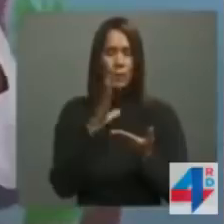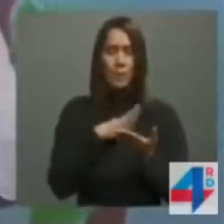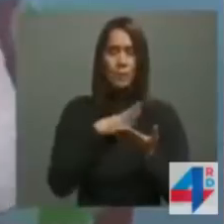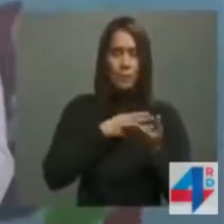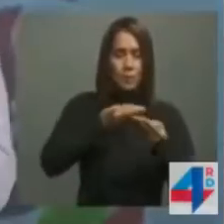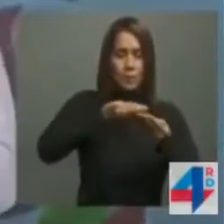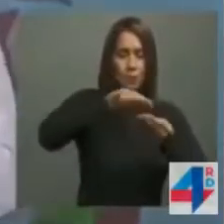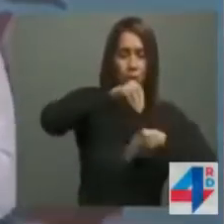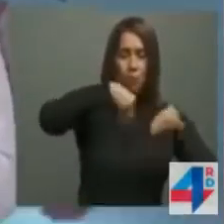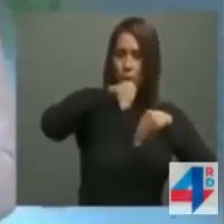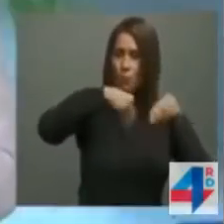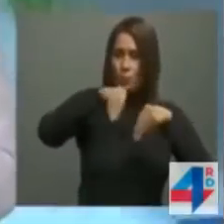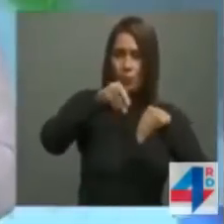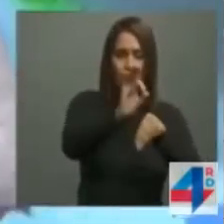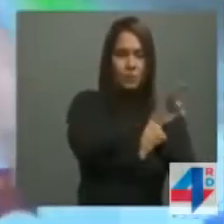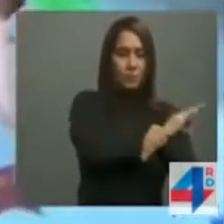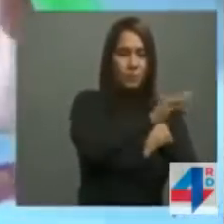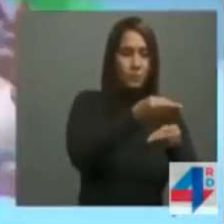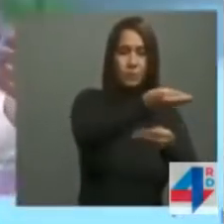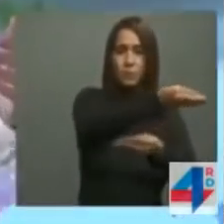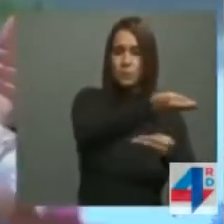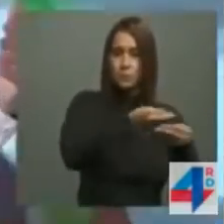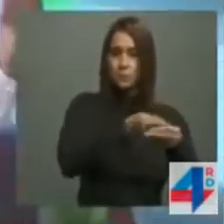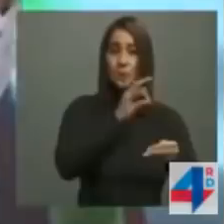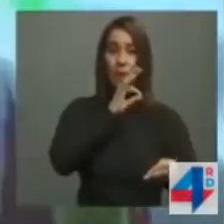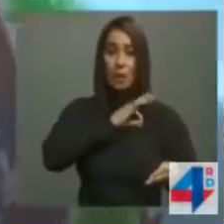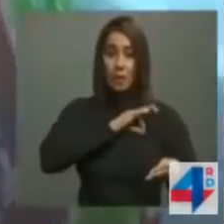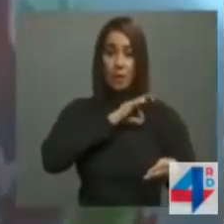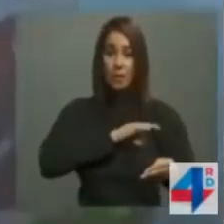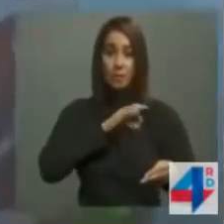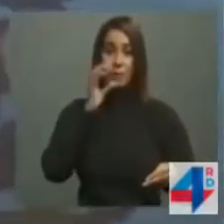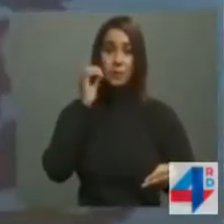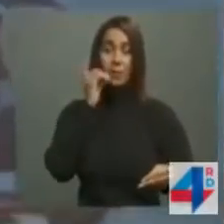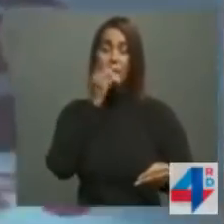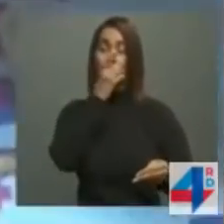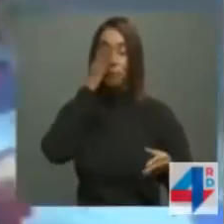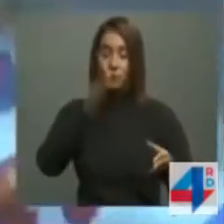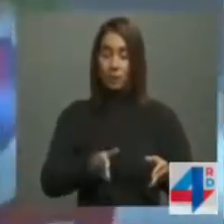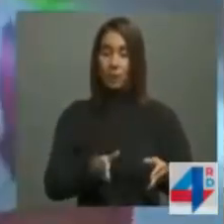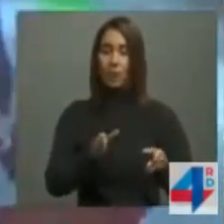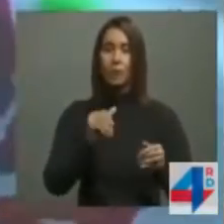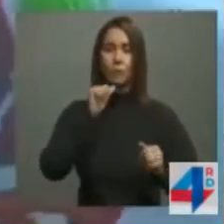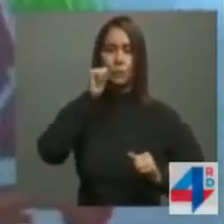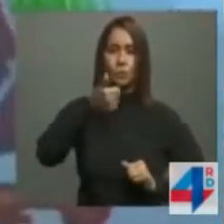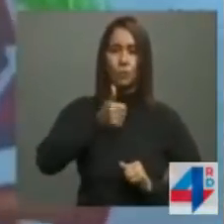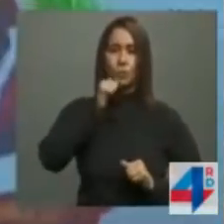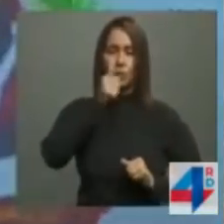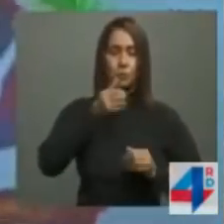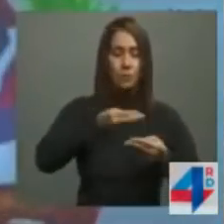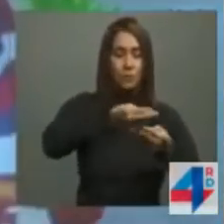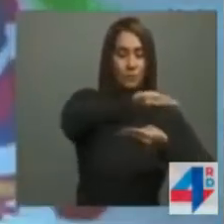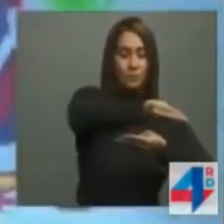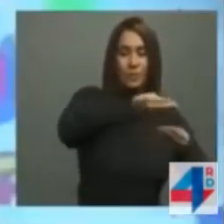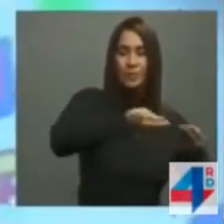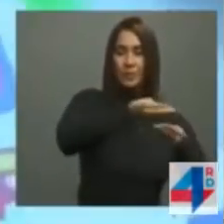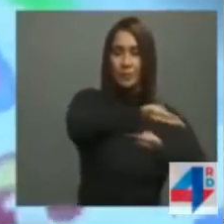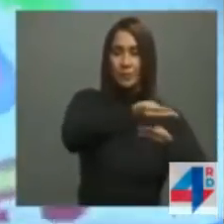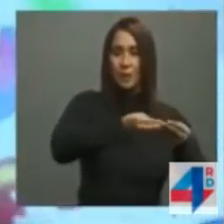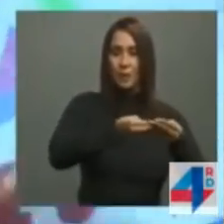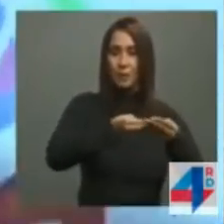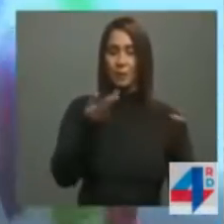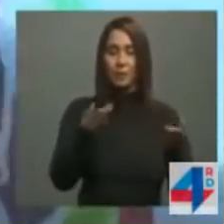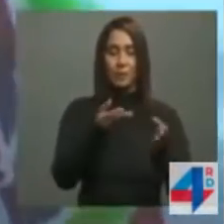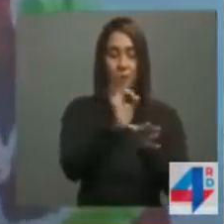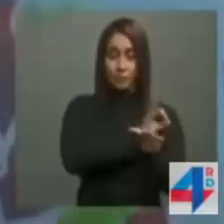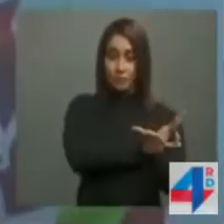comerciales transfronterizas en beneficio de los dominicanos y dominicanas que diariamente intercambian productos a través de los